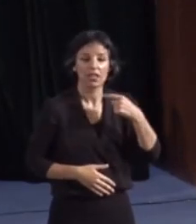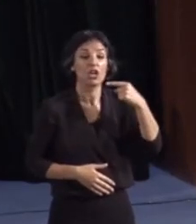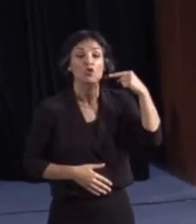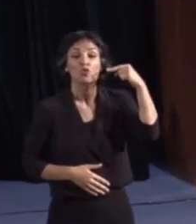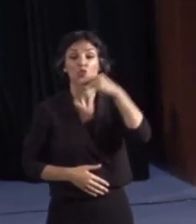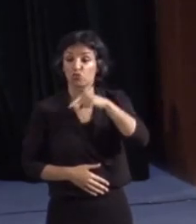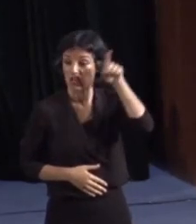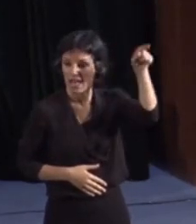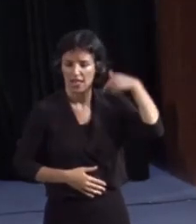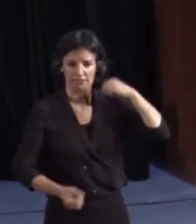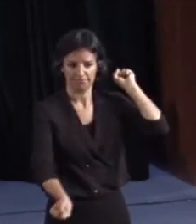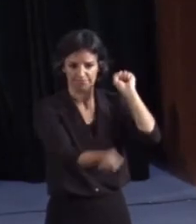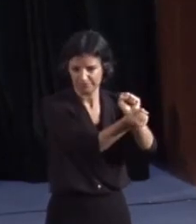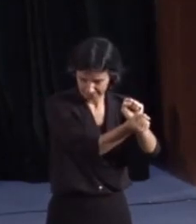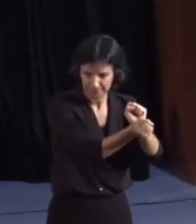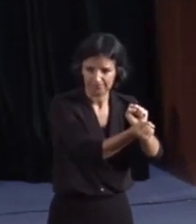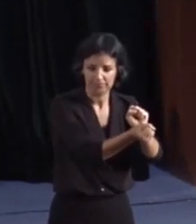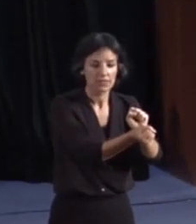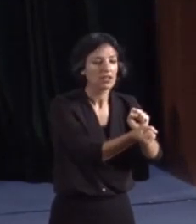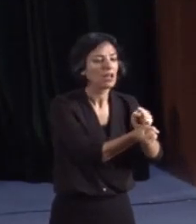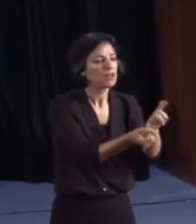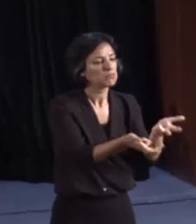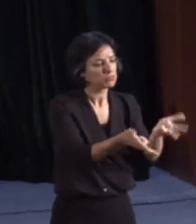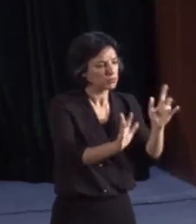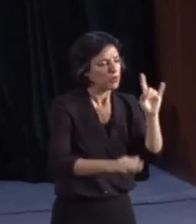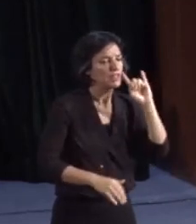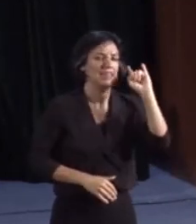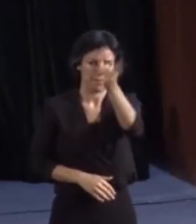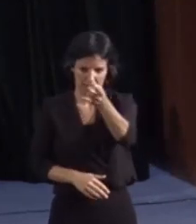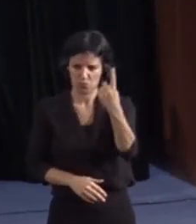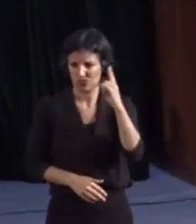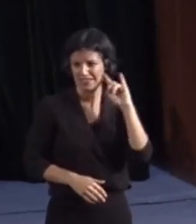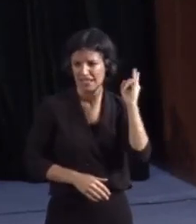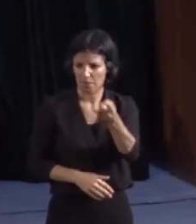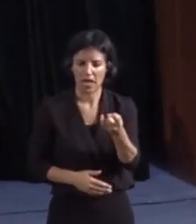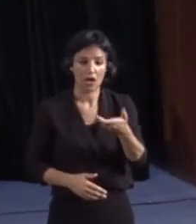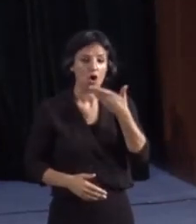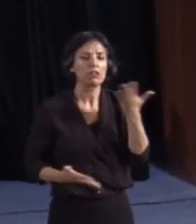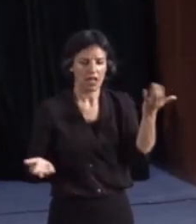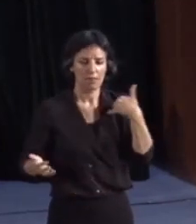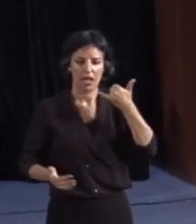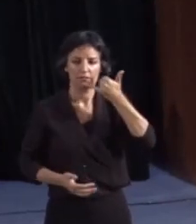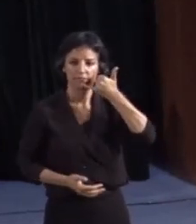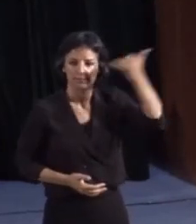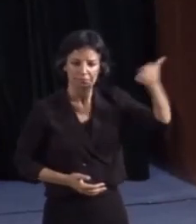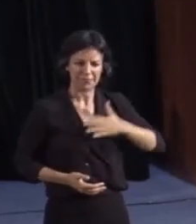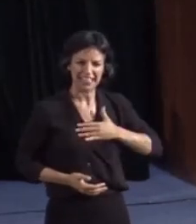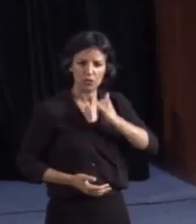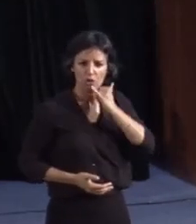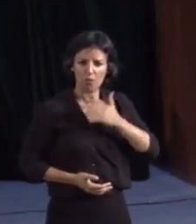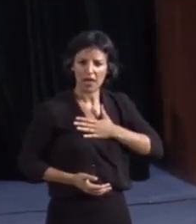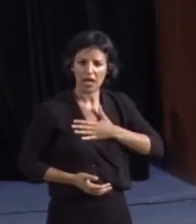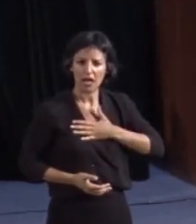y, si se le ofrece la llamada de aviso al ingreso, esta persona puede comunicar directamente en su idioma